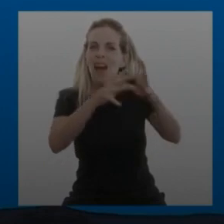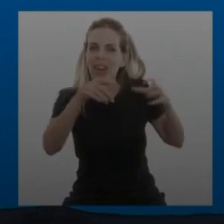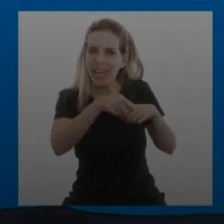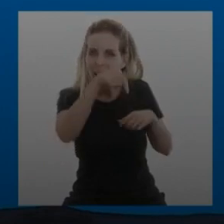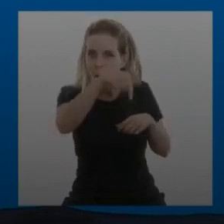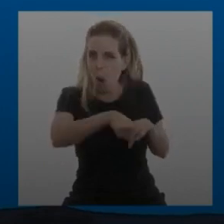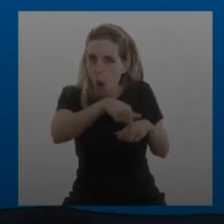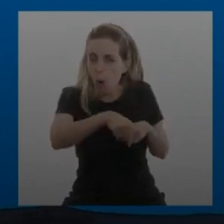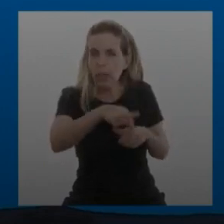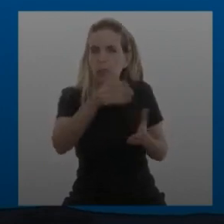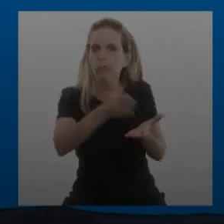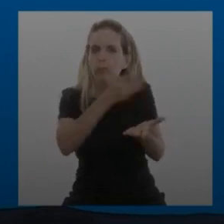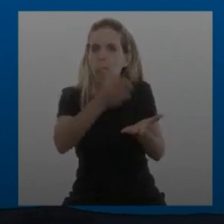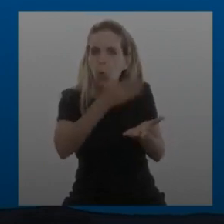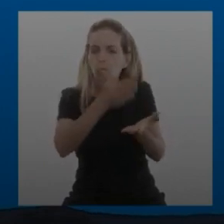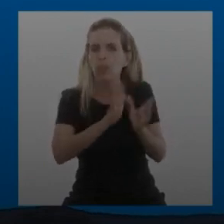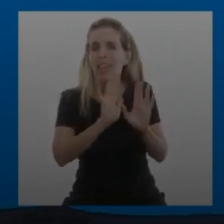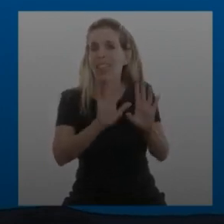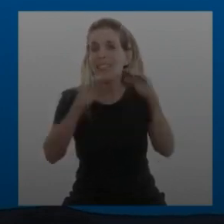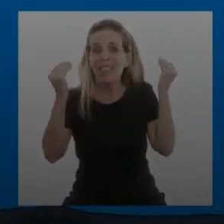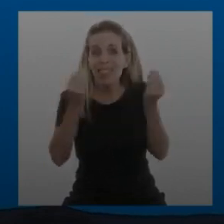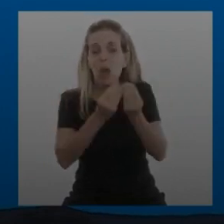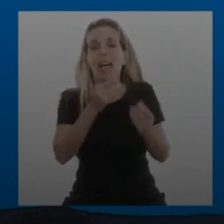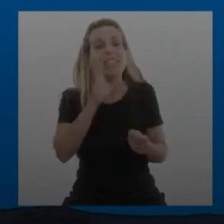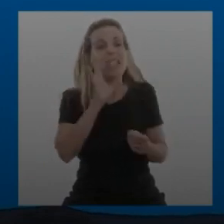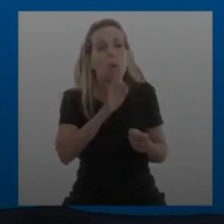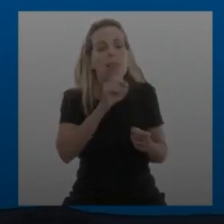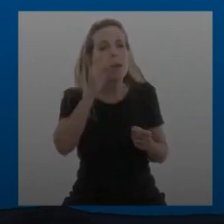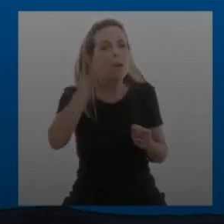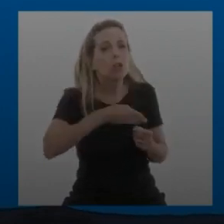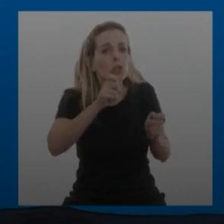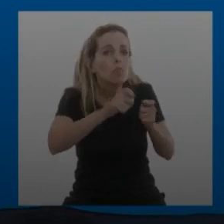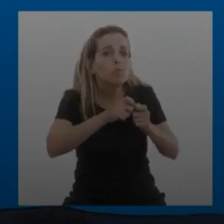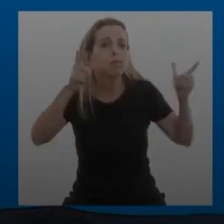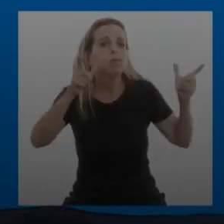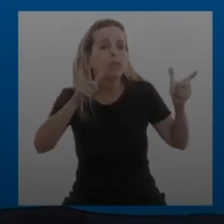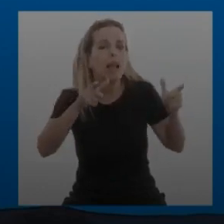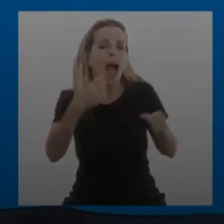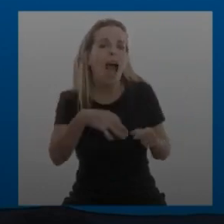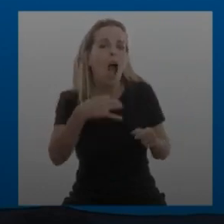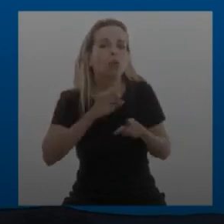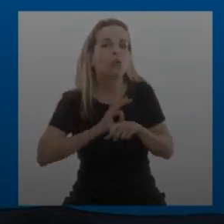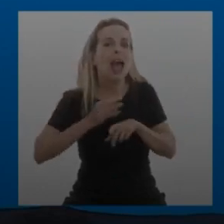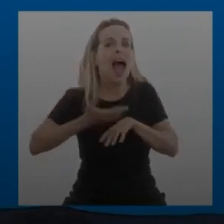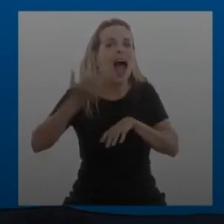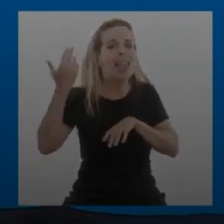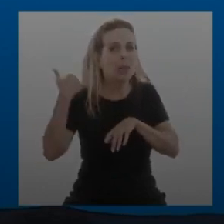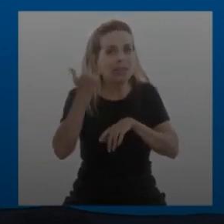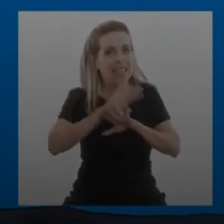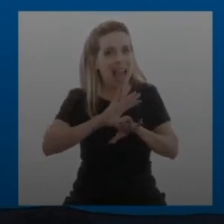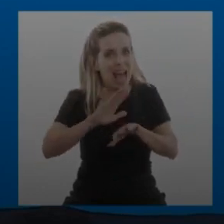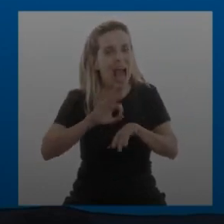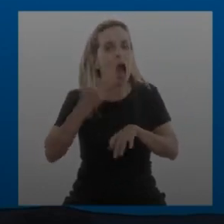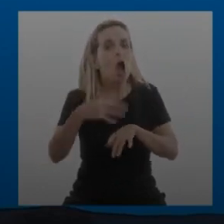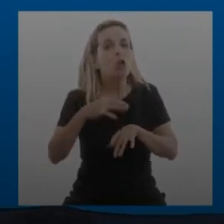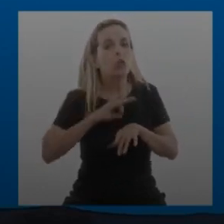un 50% más de lo que producía en octubre pero en octubre ya producía un 35% más